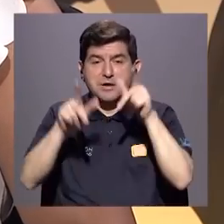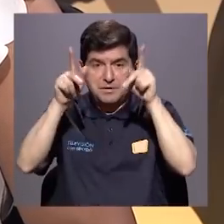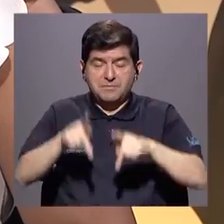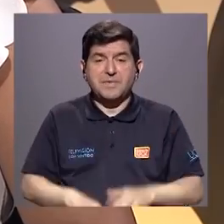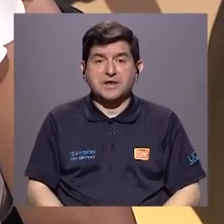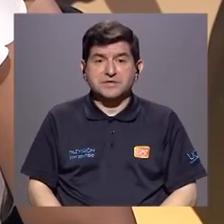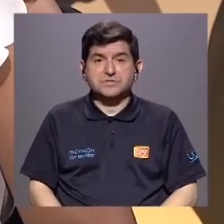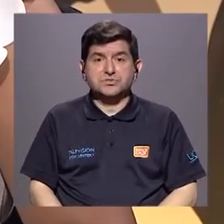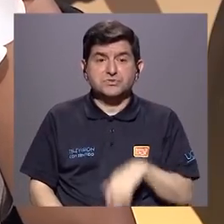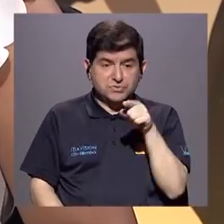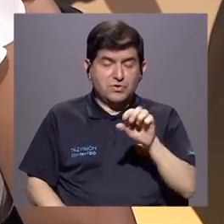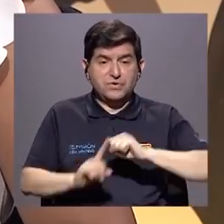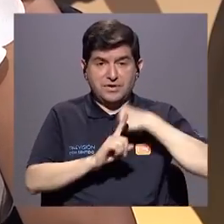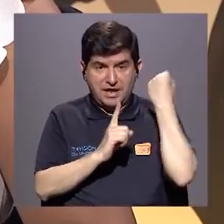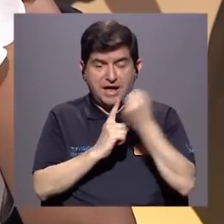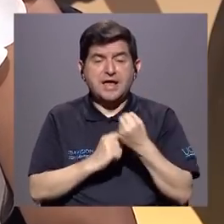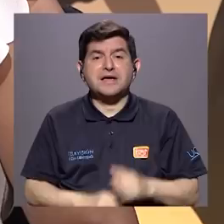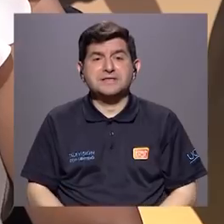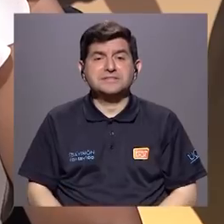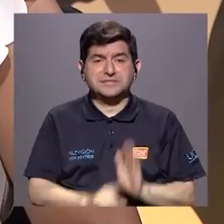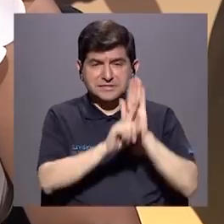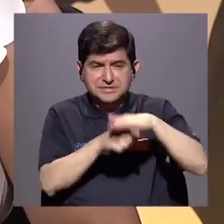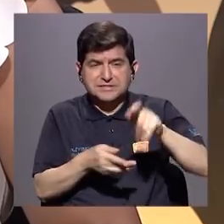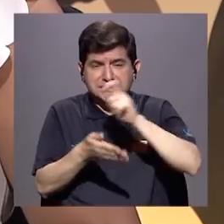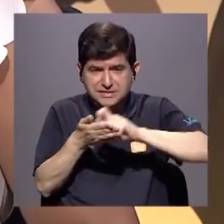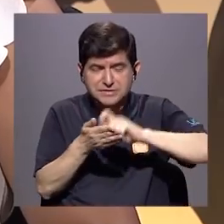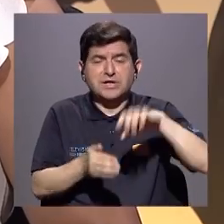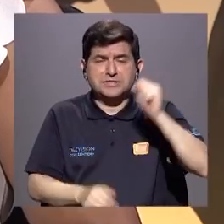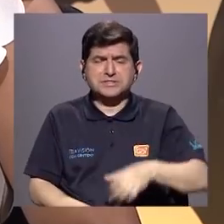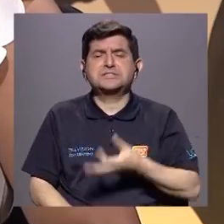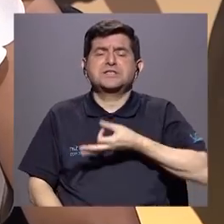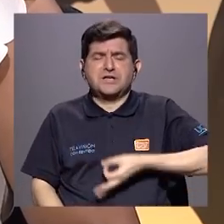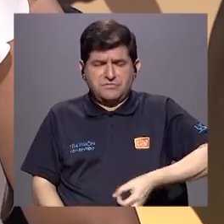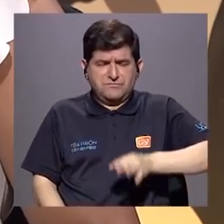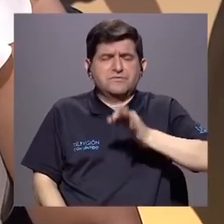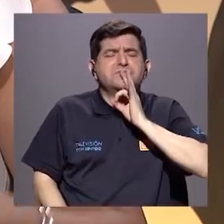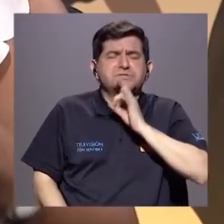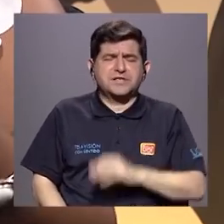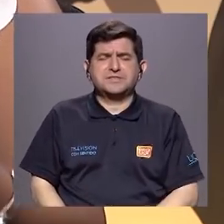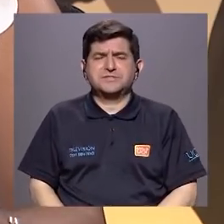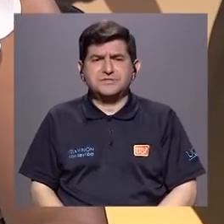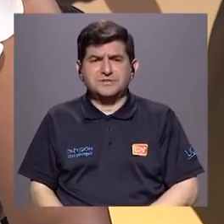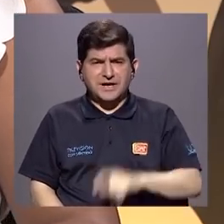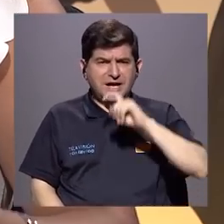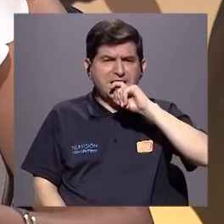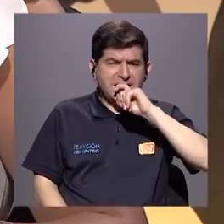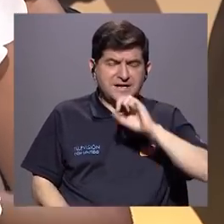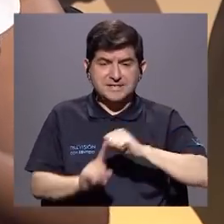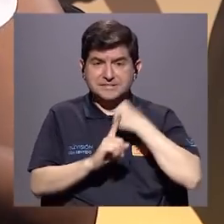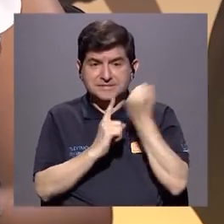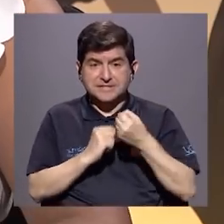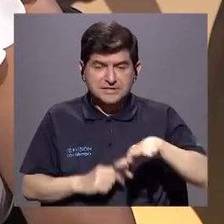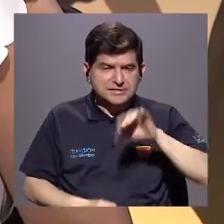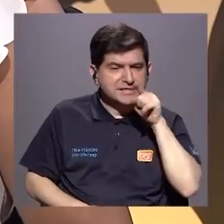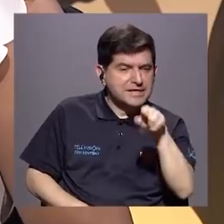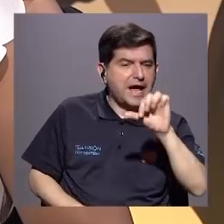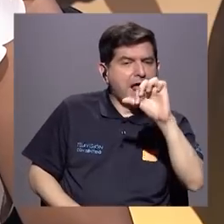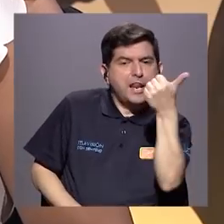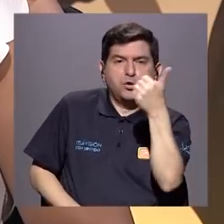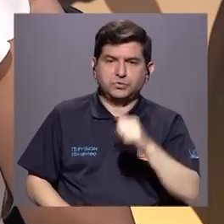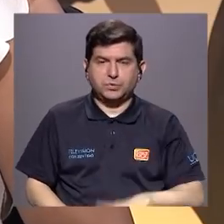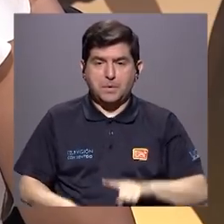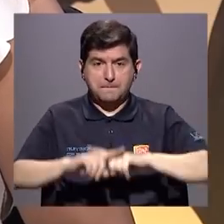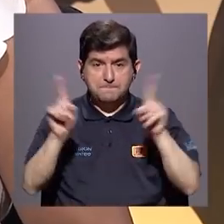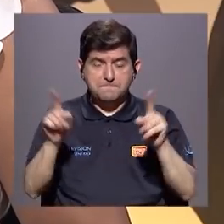que ejerce el bullying sí tiene una situación de celos, de frustración, de propias situaciones que lo llevan a escoger a ese